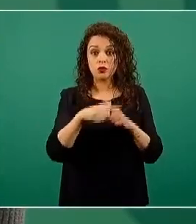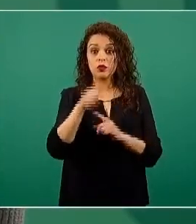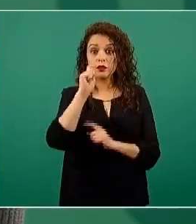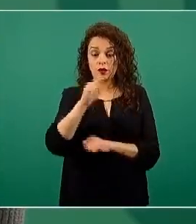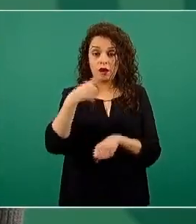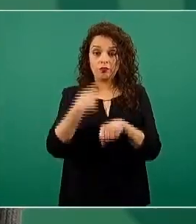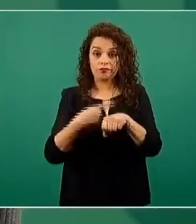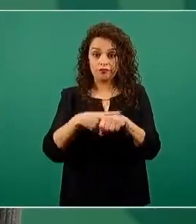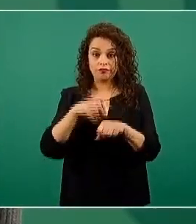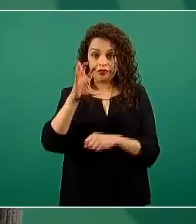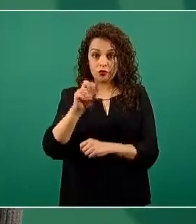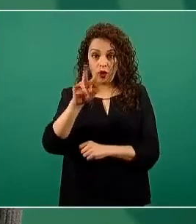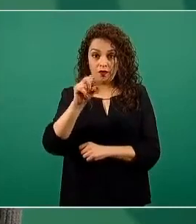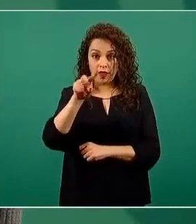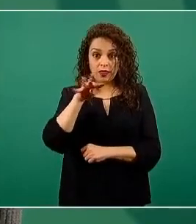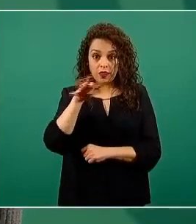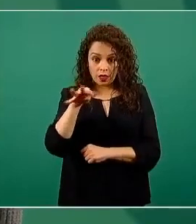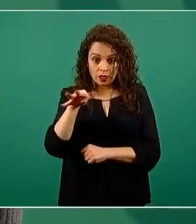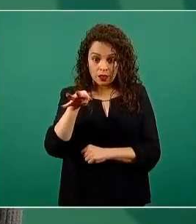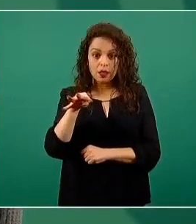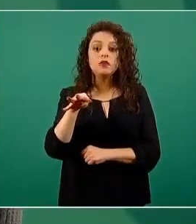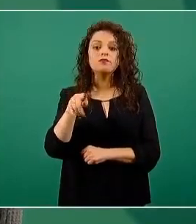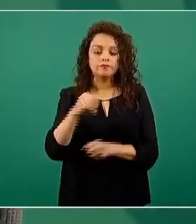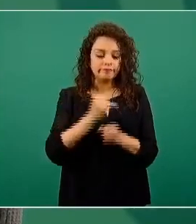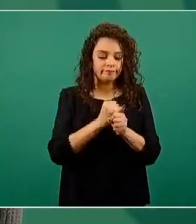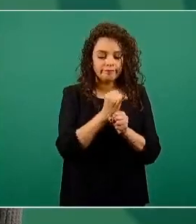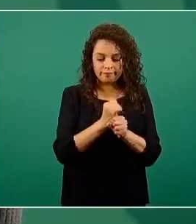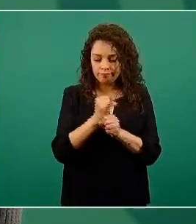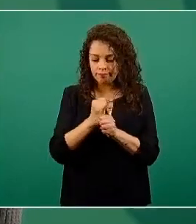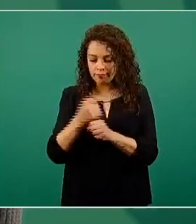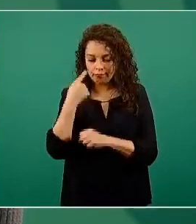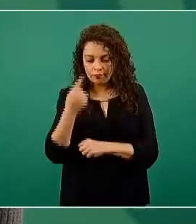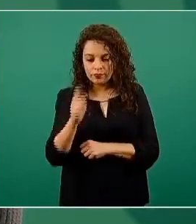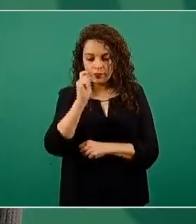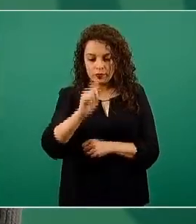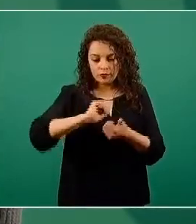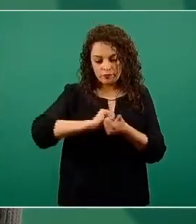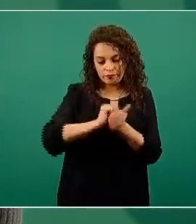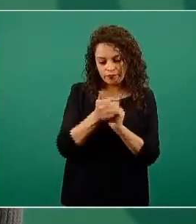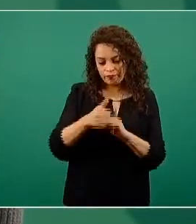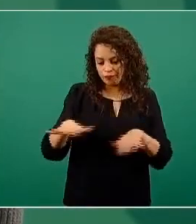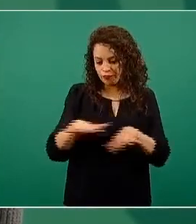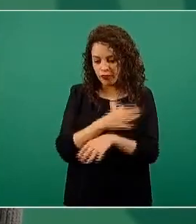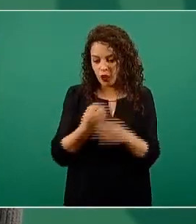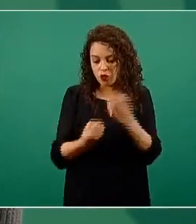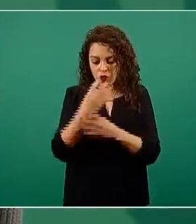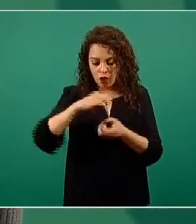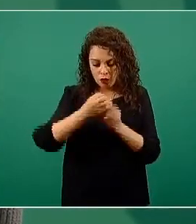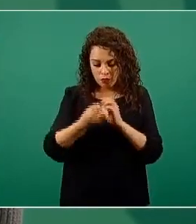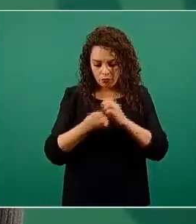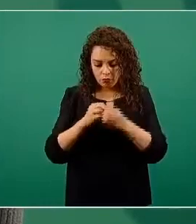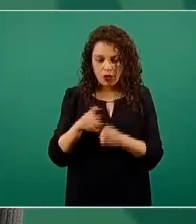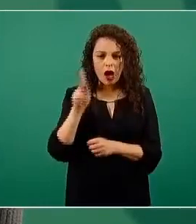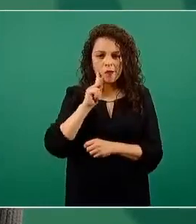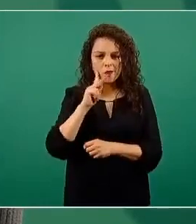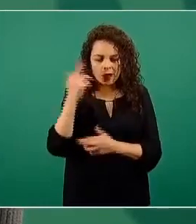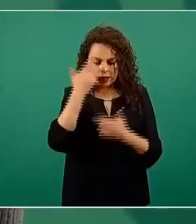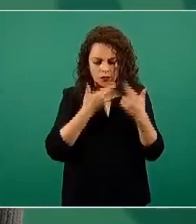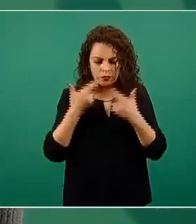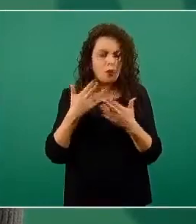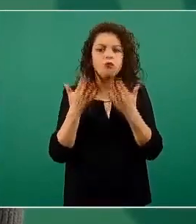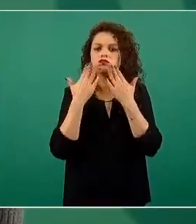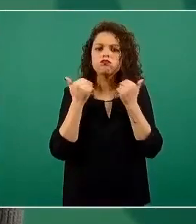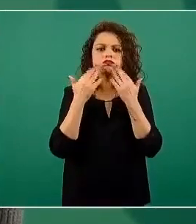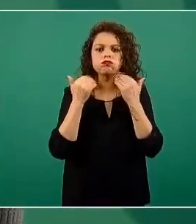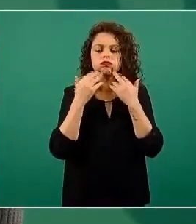Se hizo la búsqueda a través de la secuenciación de la nueva variante, pero no se encontró la nueva variante. Es decir, estas dos personas